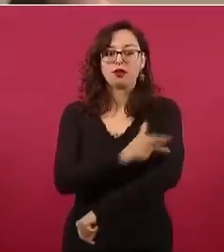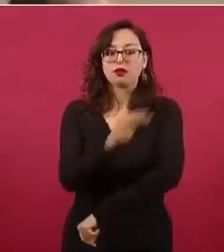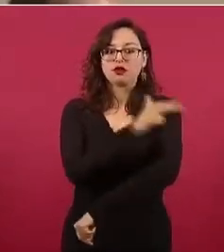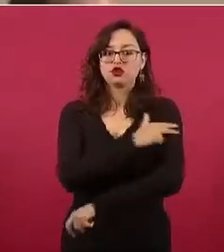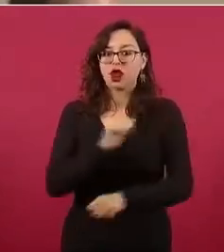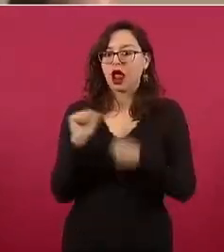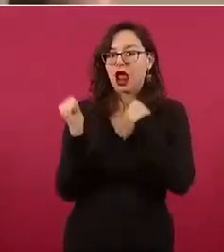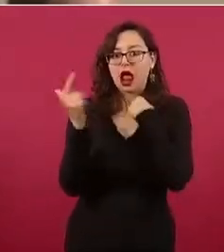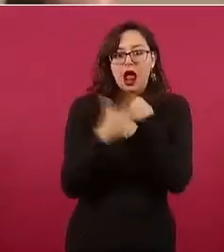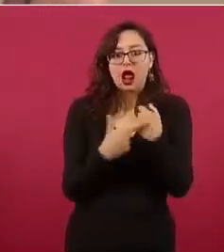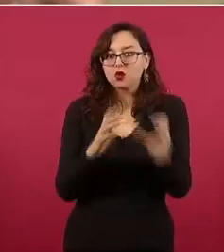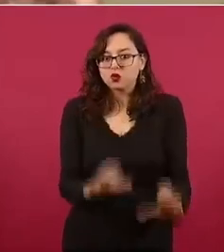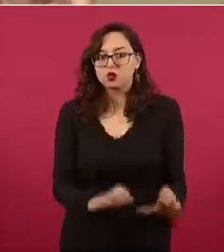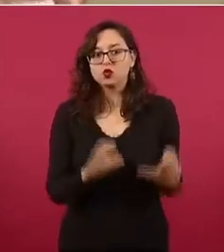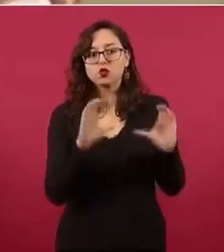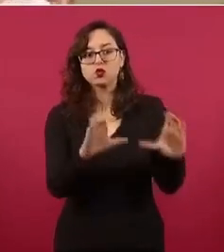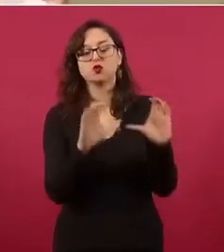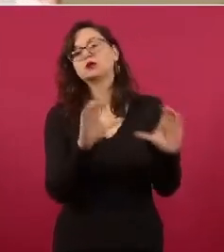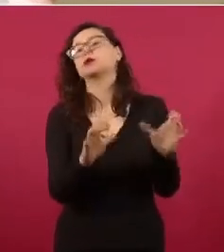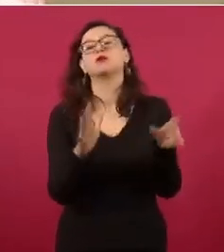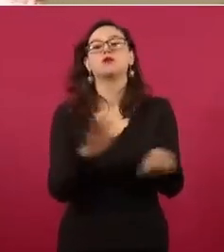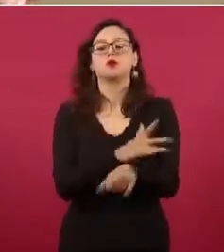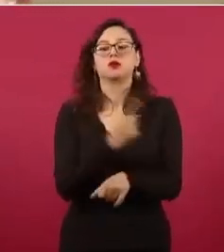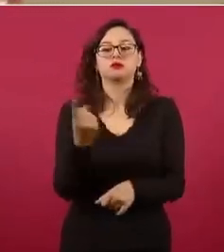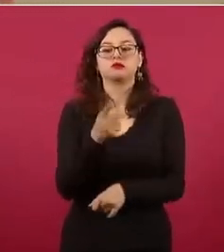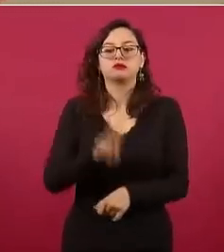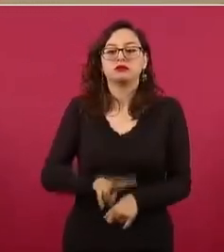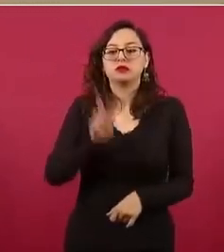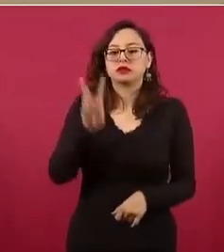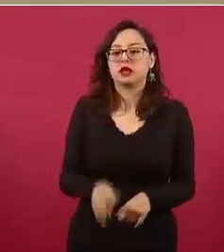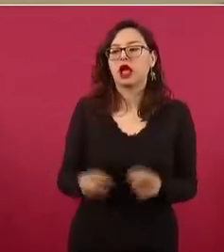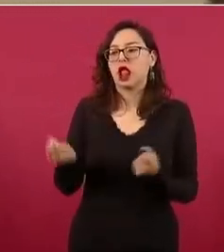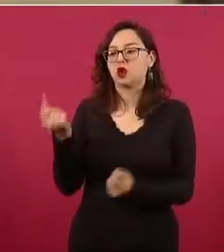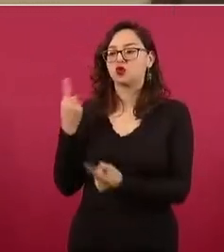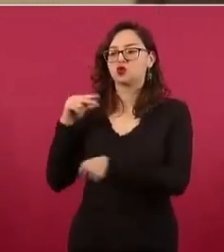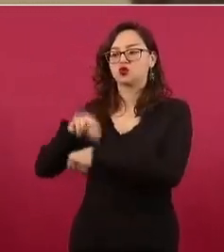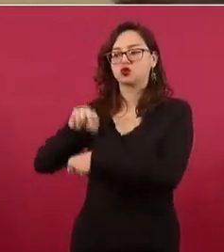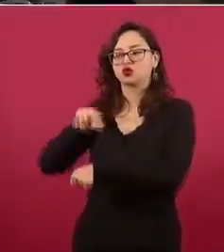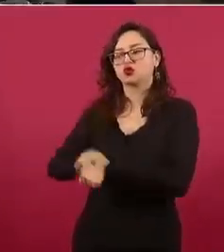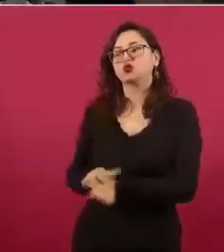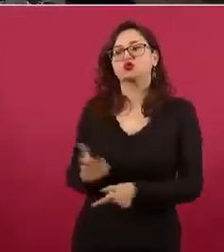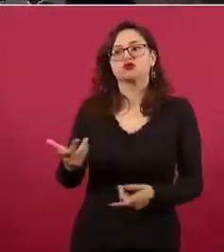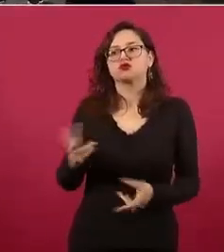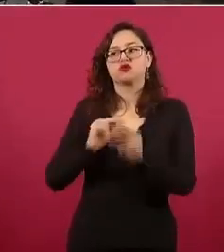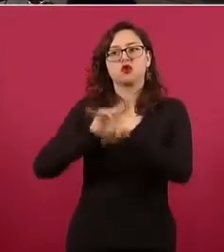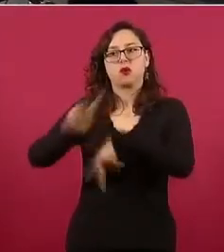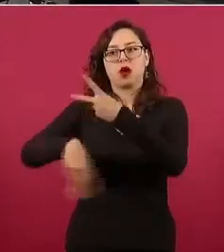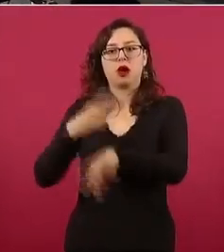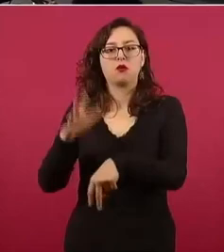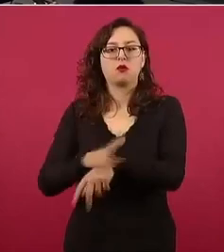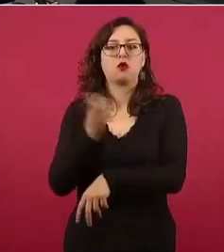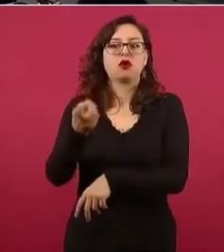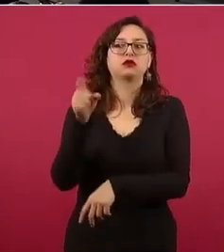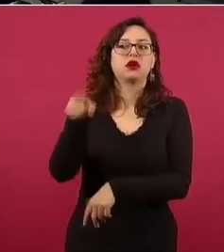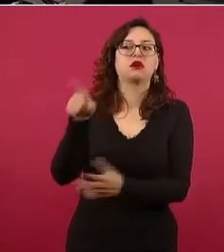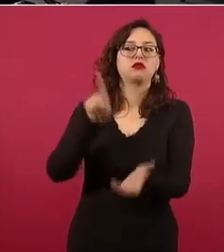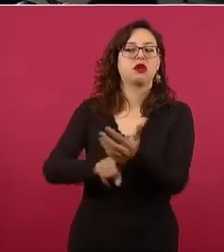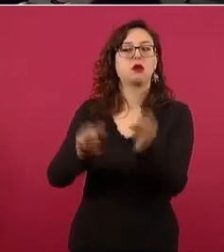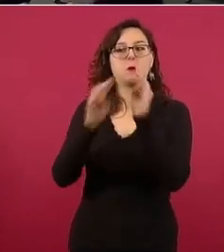situación? Incluso todavía ha habido algunas manifestaciones al respecto. Pero aclarar esta situación,